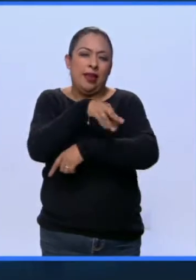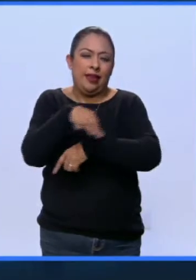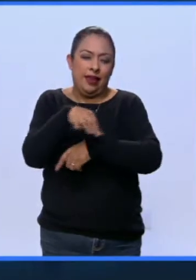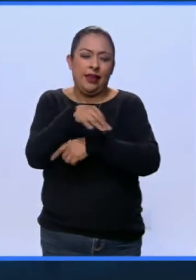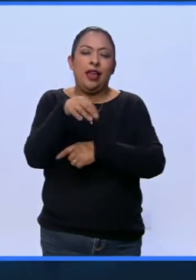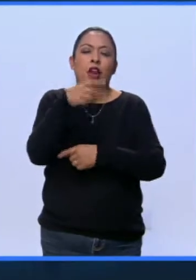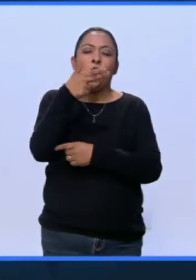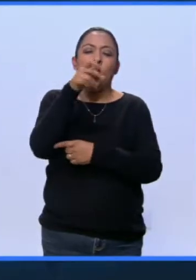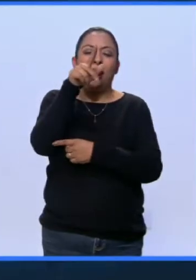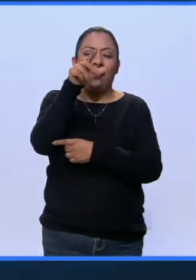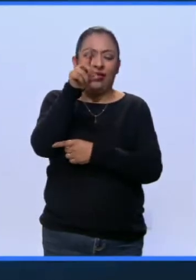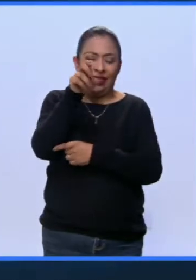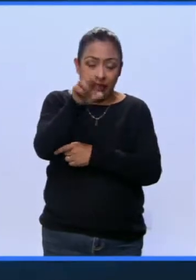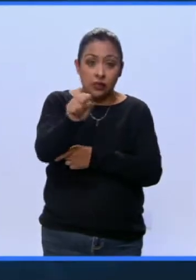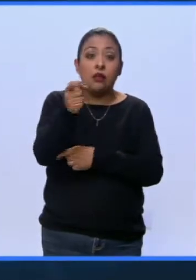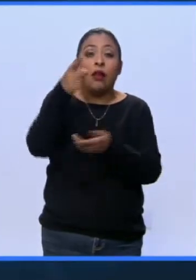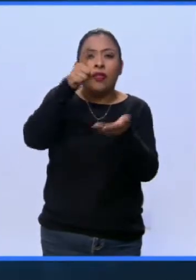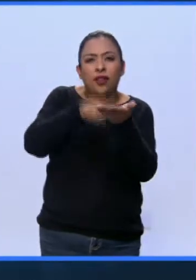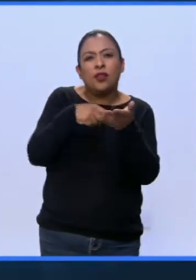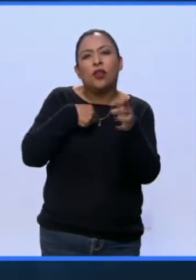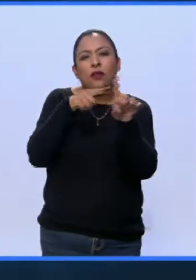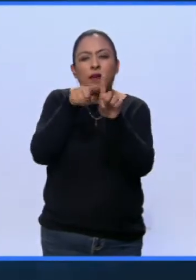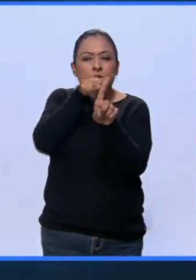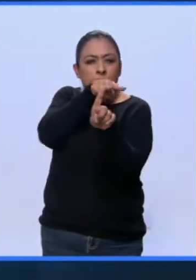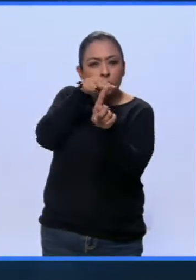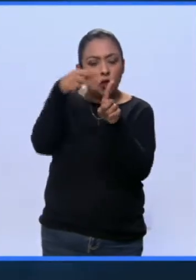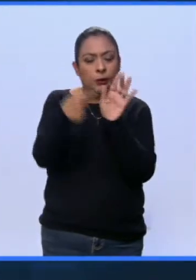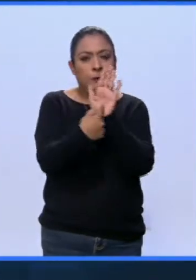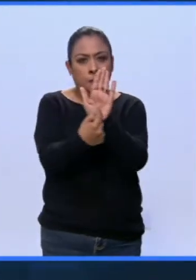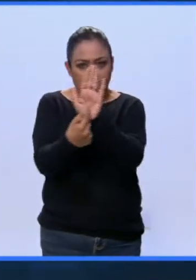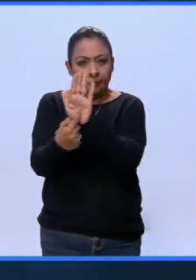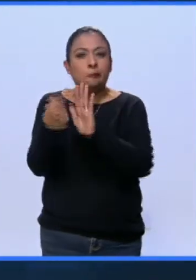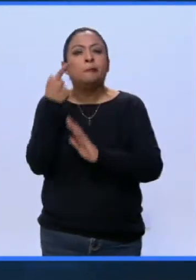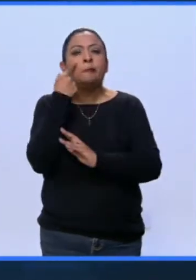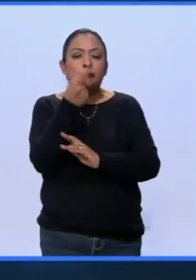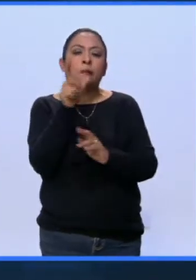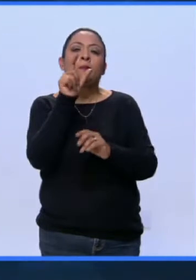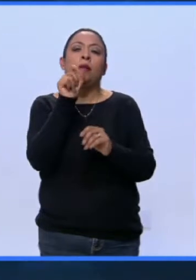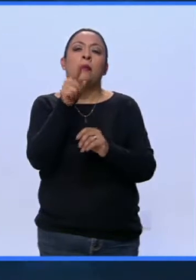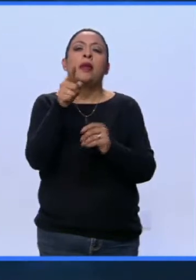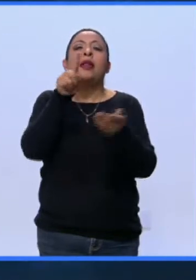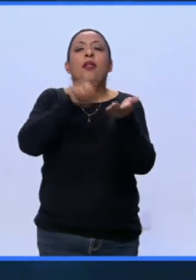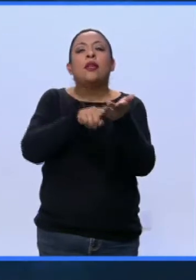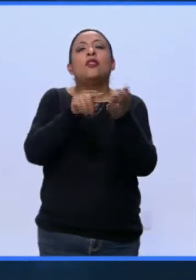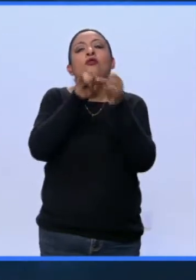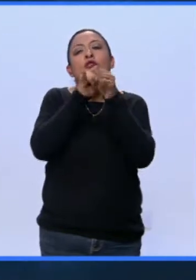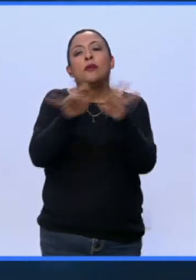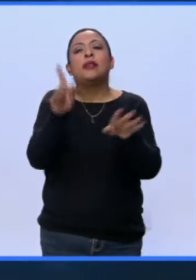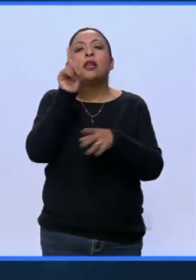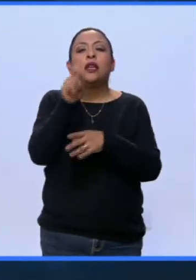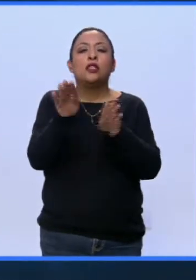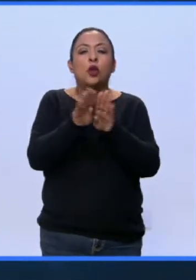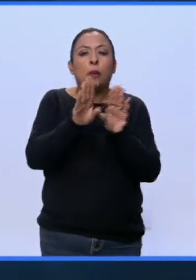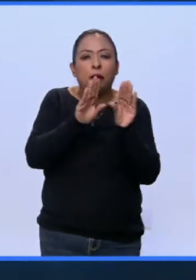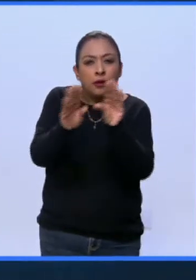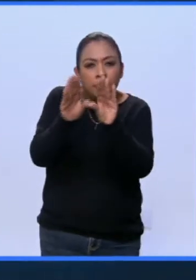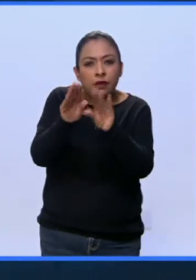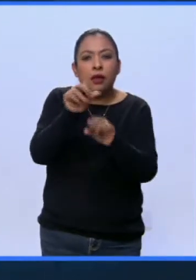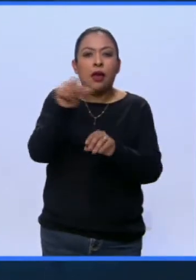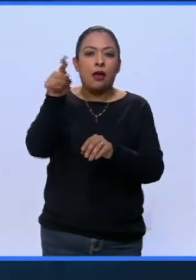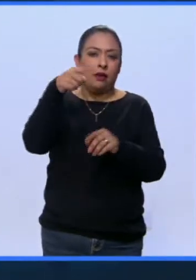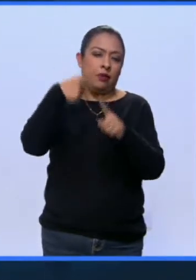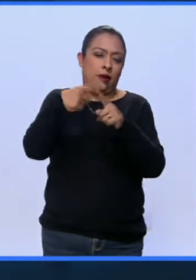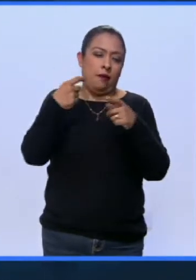holandés, y que son presentadas bajo diversas perspectivas. Vamos a hablar en este programa de la formación académica, del autor,